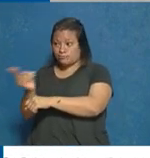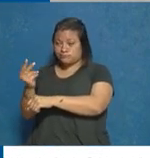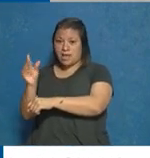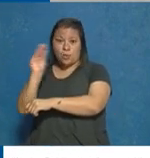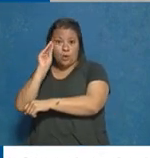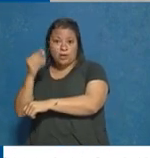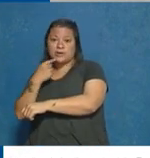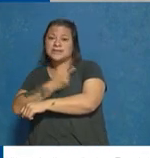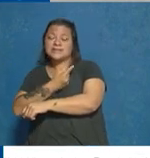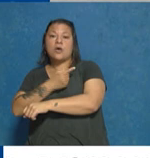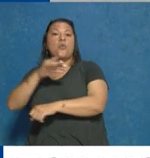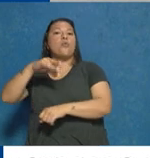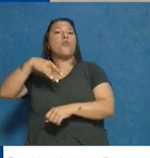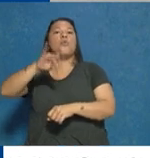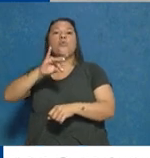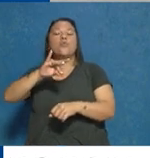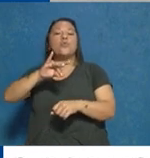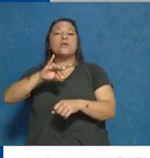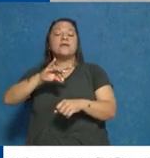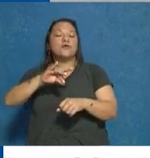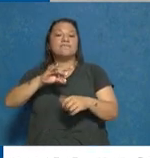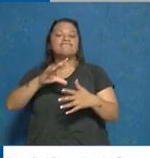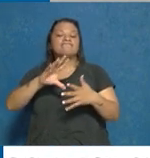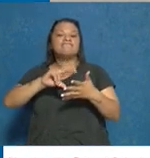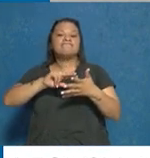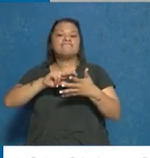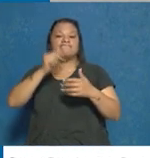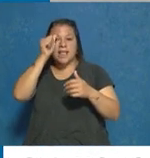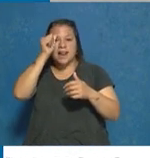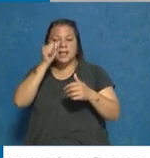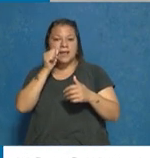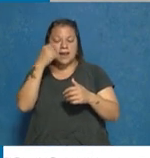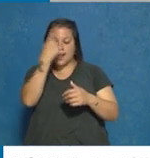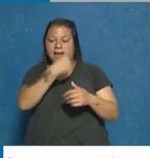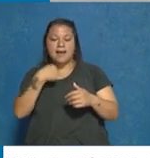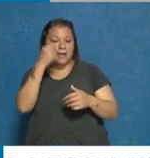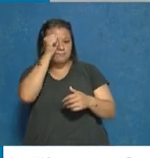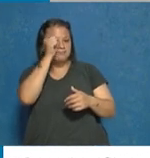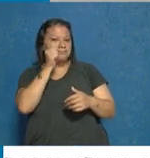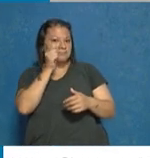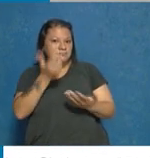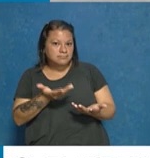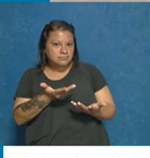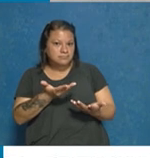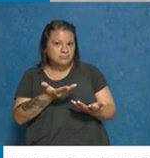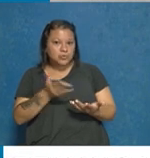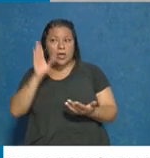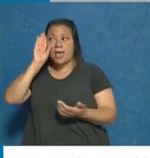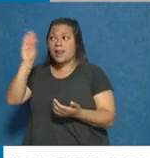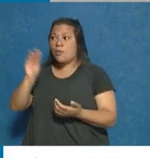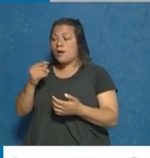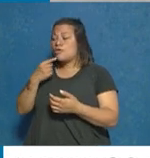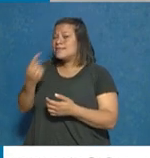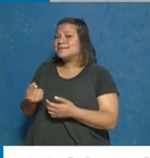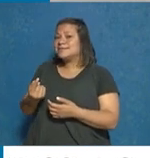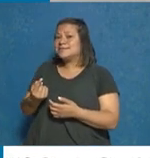es la única lesión que presenta el cadáver en la cara, lo cual, dice él, Sosa Arditi, que es compatible